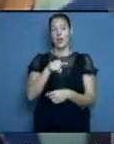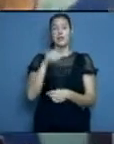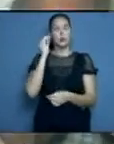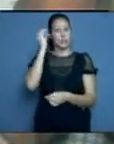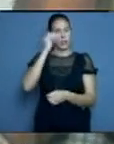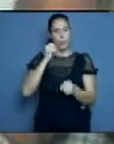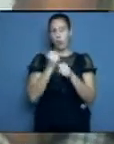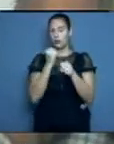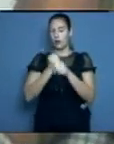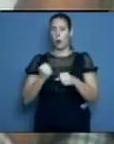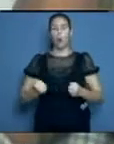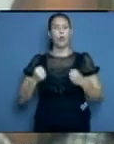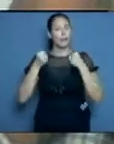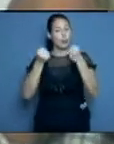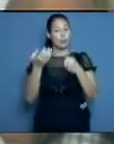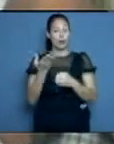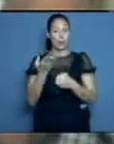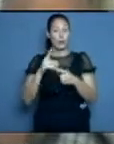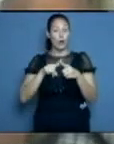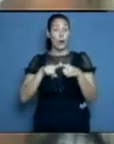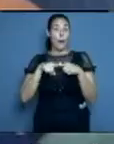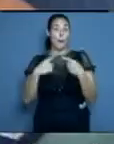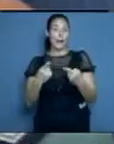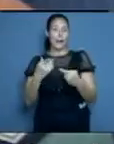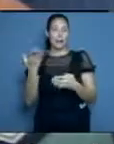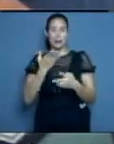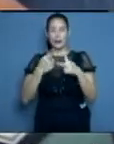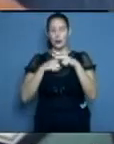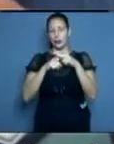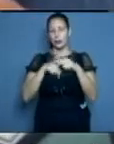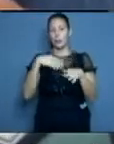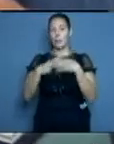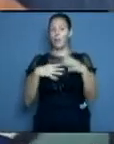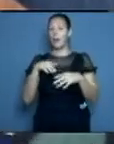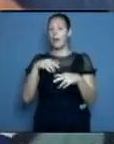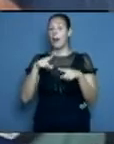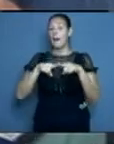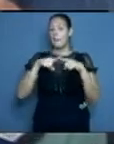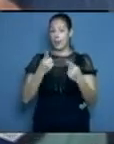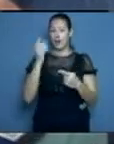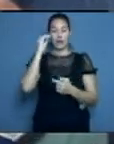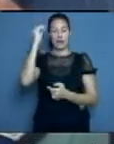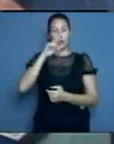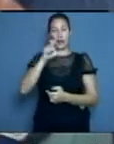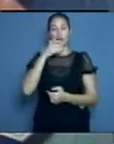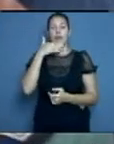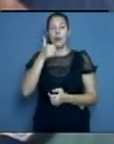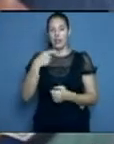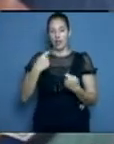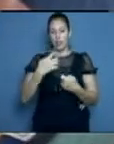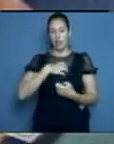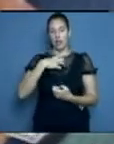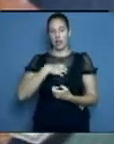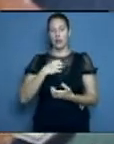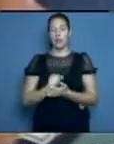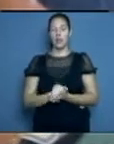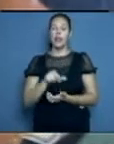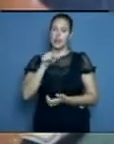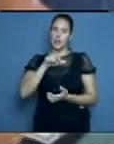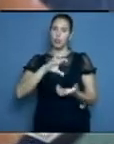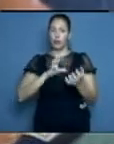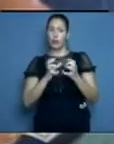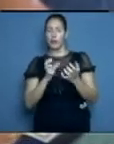con inmediatez y con calidad, porque todo el pueblo está esperando. Yo creo que lo mejor se puede mudar a la revolución